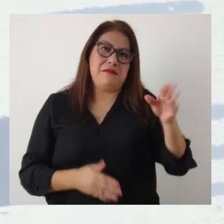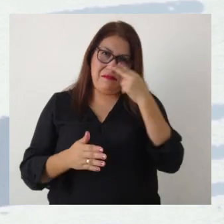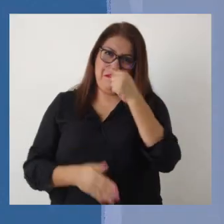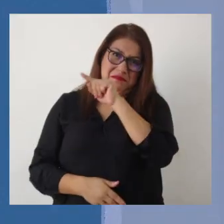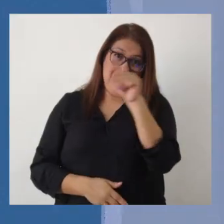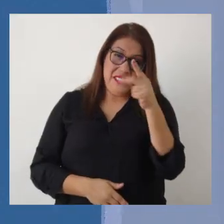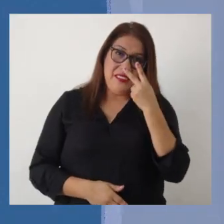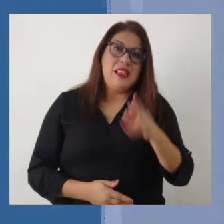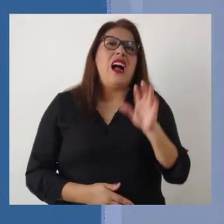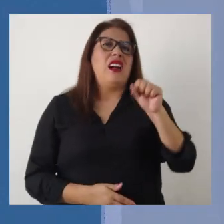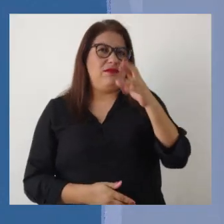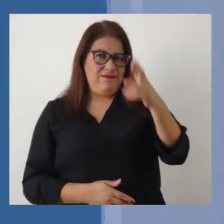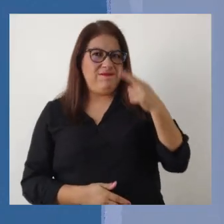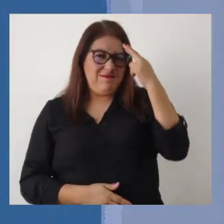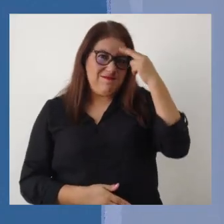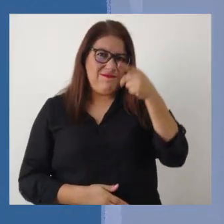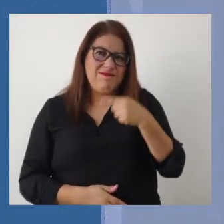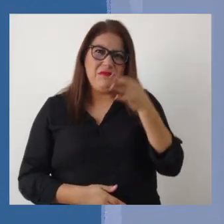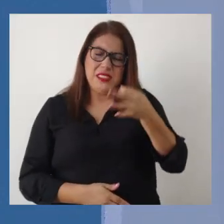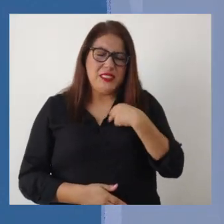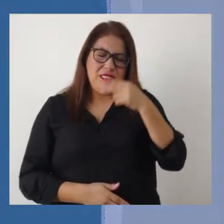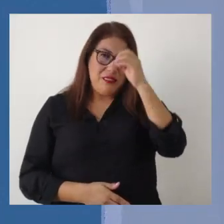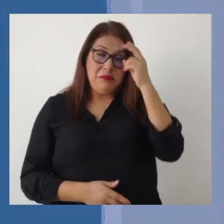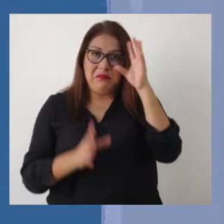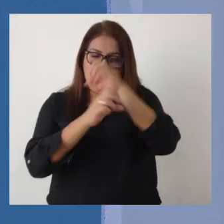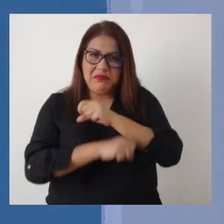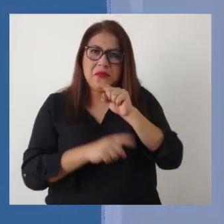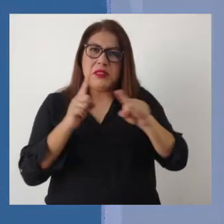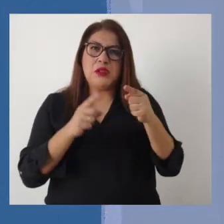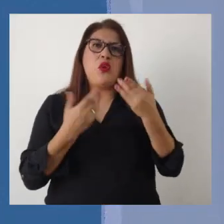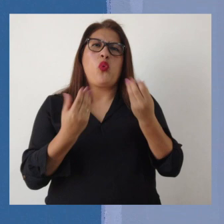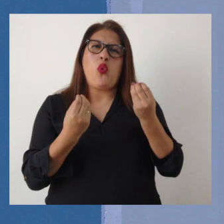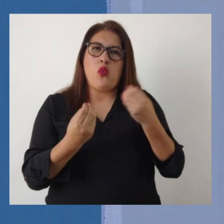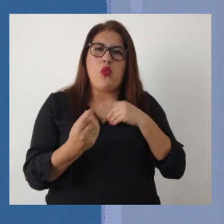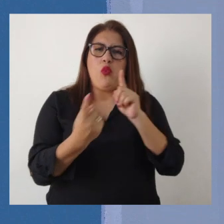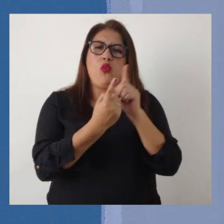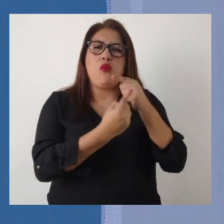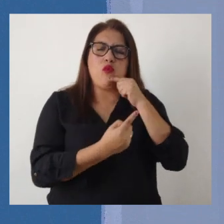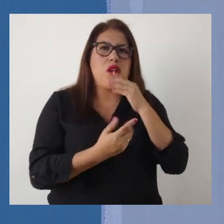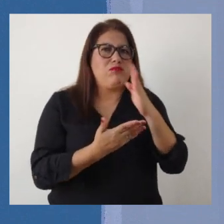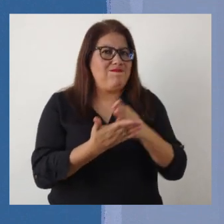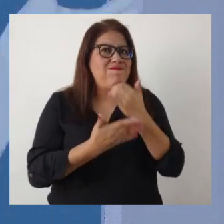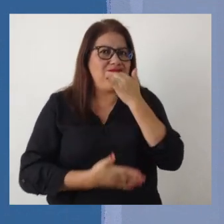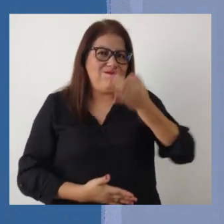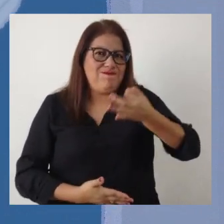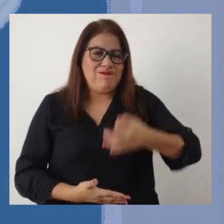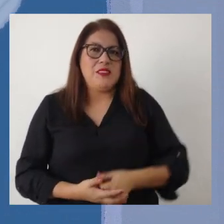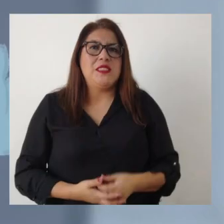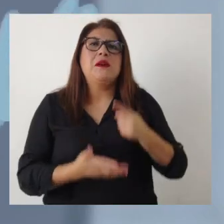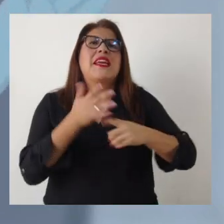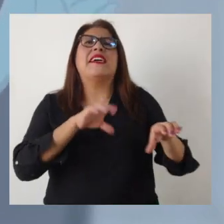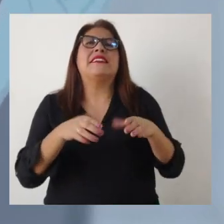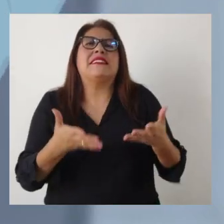Guau, Lu, tienes razón. Nunca la había visto así. Esa forma en que tratamos a las mujeres es un problema. ¿Pero qué podemos hacer?